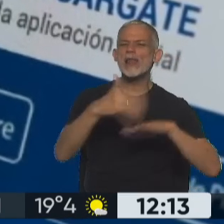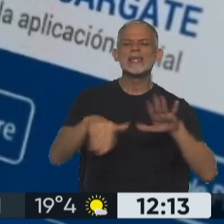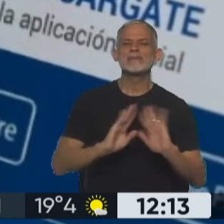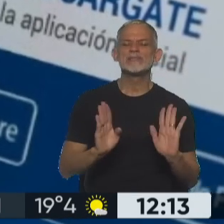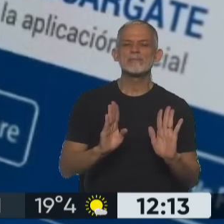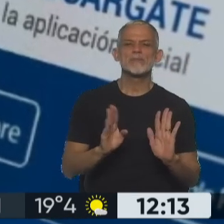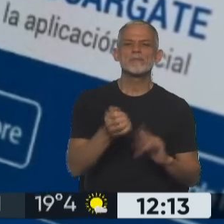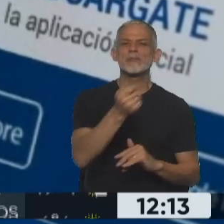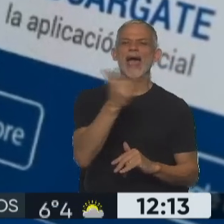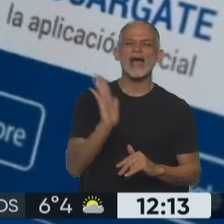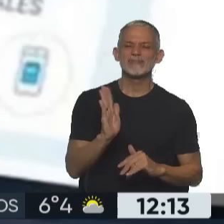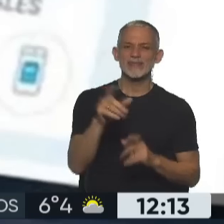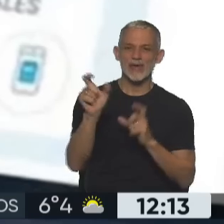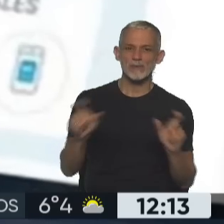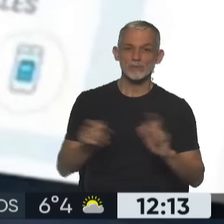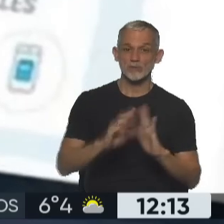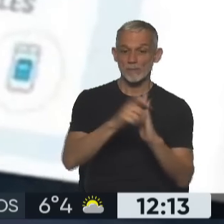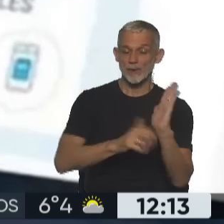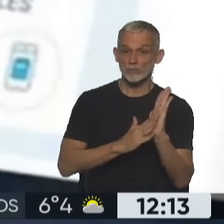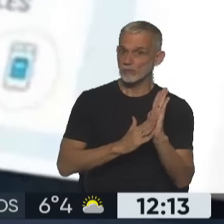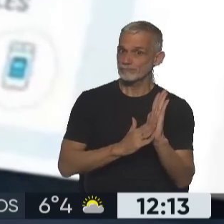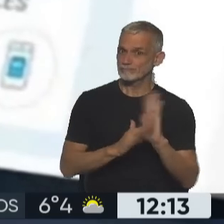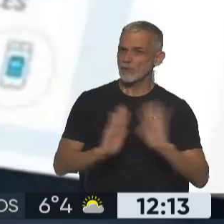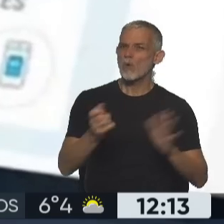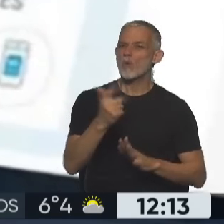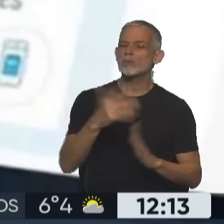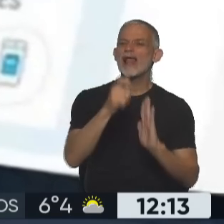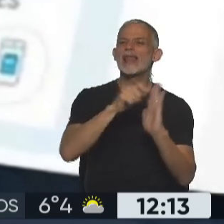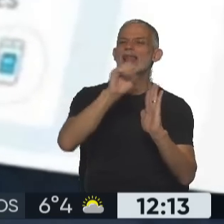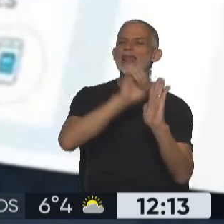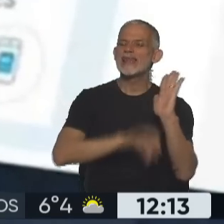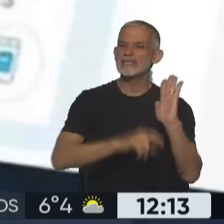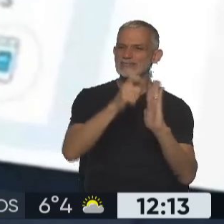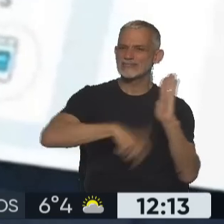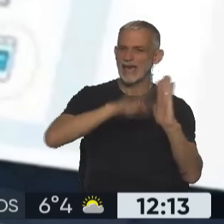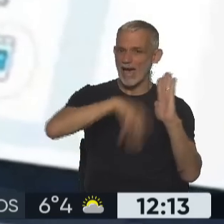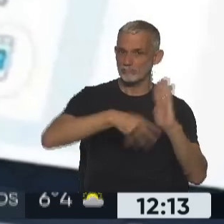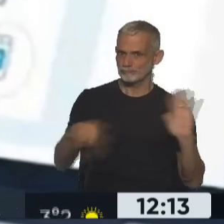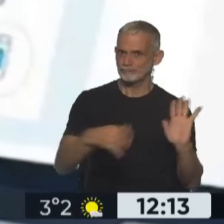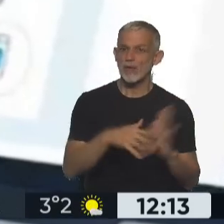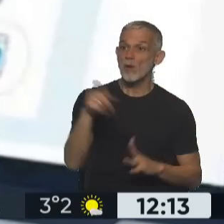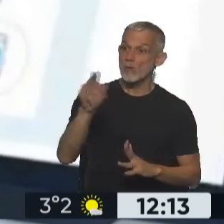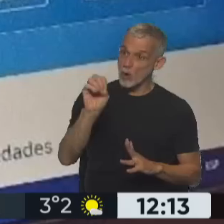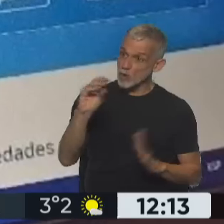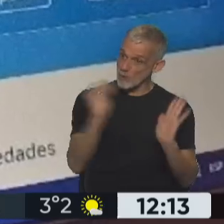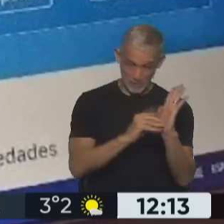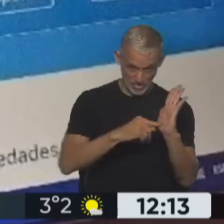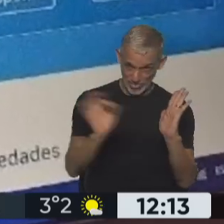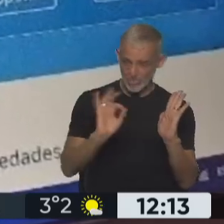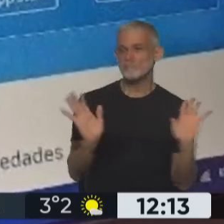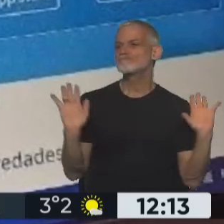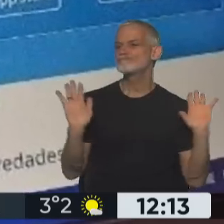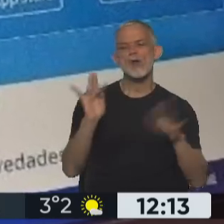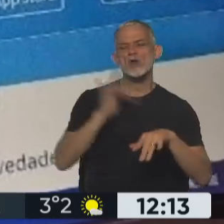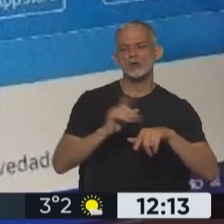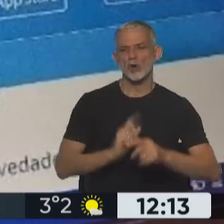a un número determinado de monotributistas que aparecían en un listado, en un Excel. Entonces decían, si vos no estás en ese listado, no te